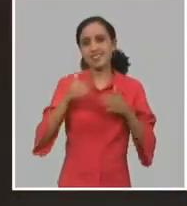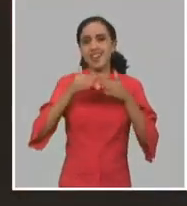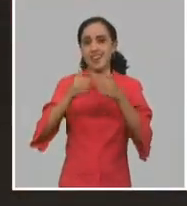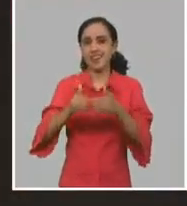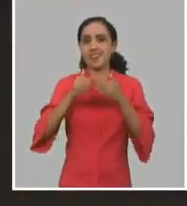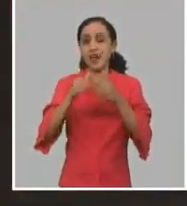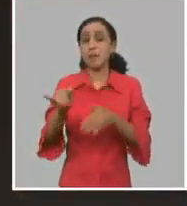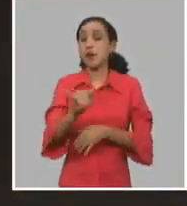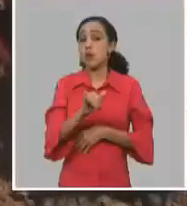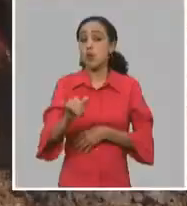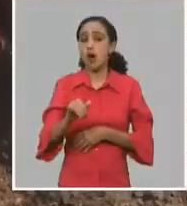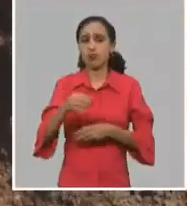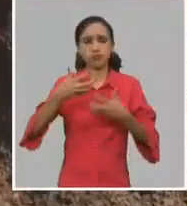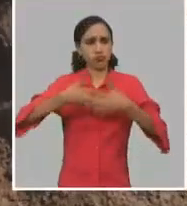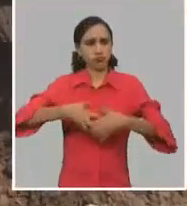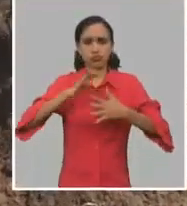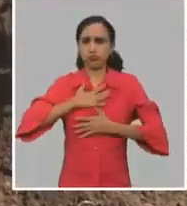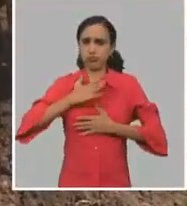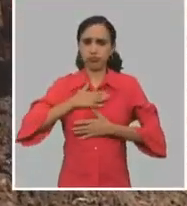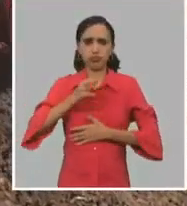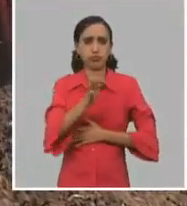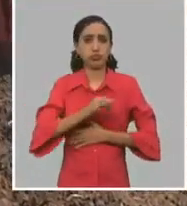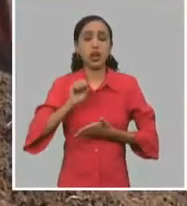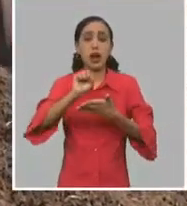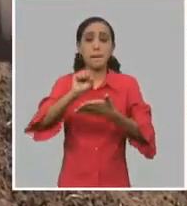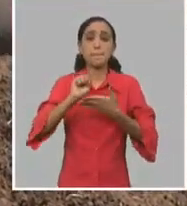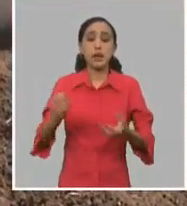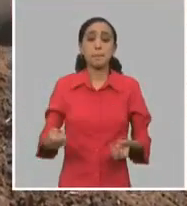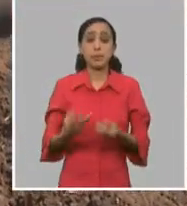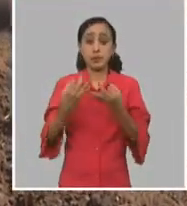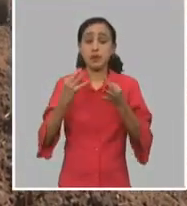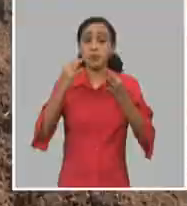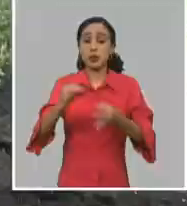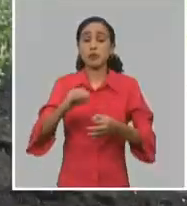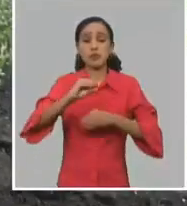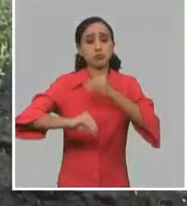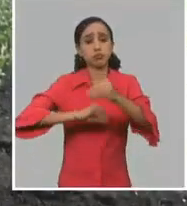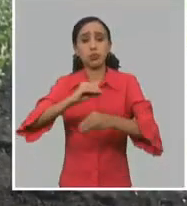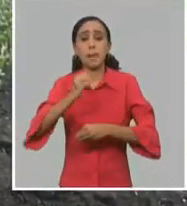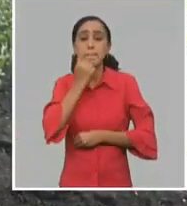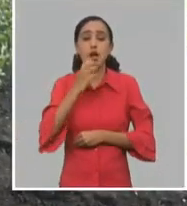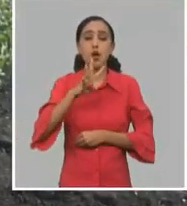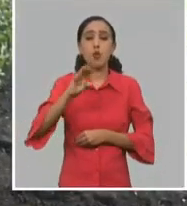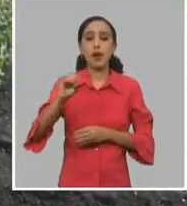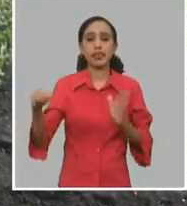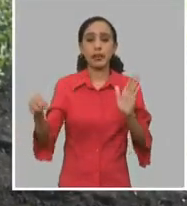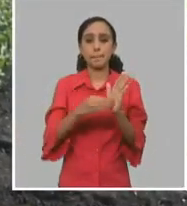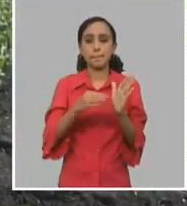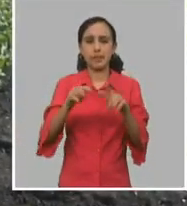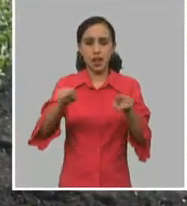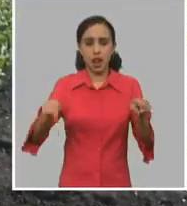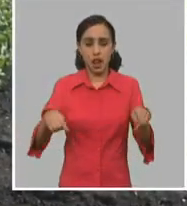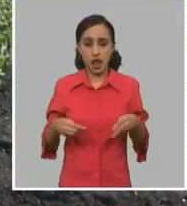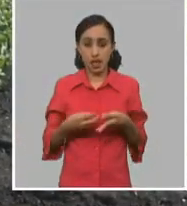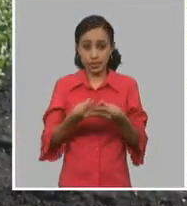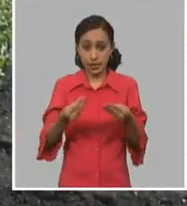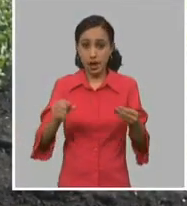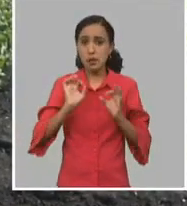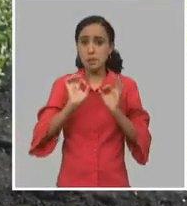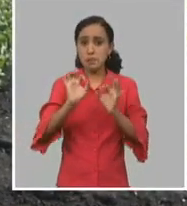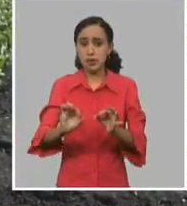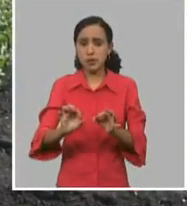autoabastecimiento municipal con una campaña de primavera que incluye la siembra de más de 40.000 hectáreas de cultivos varios.